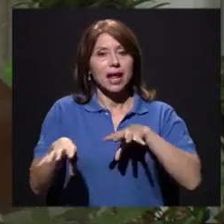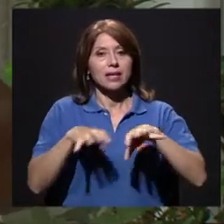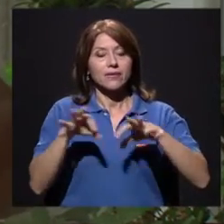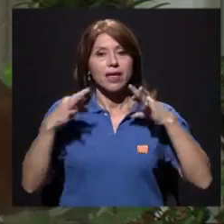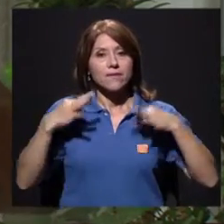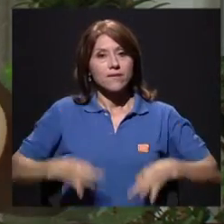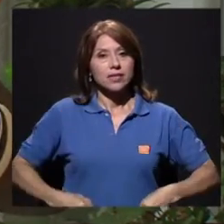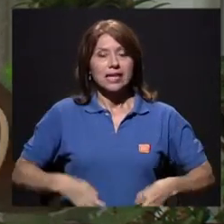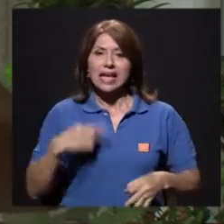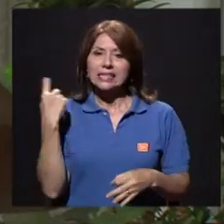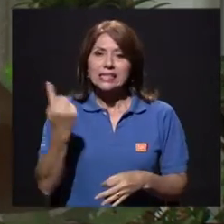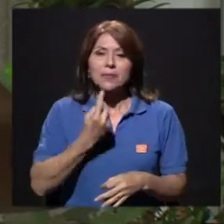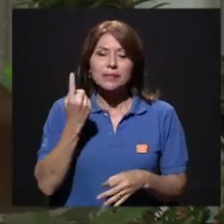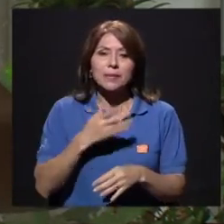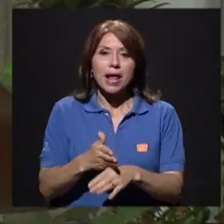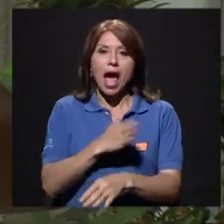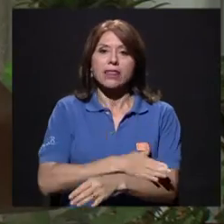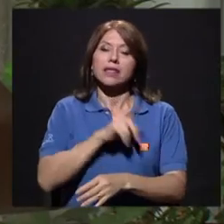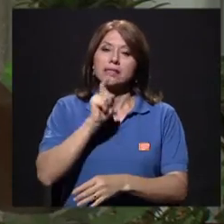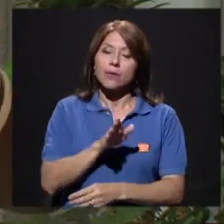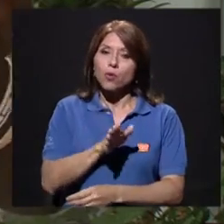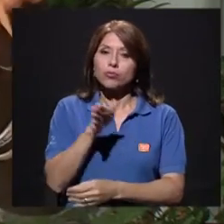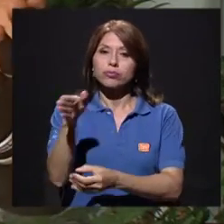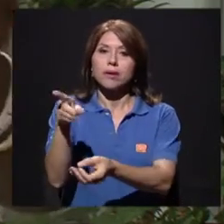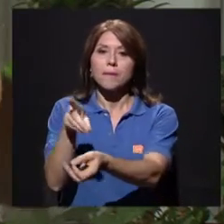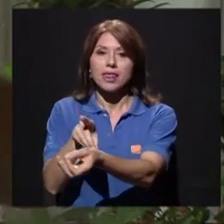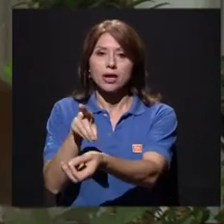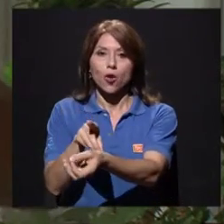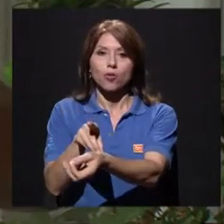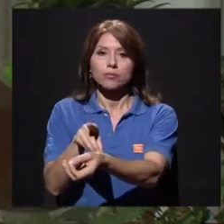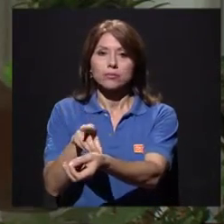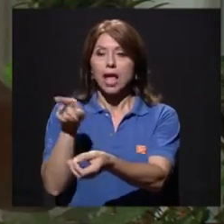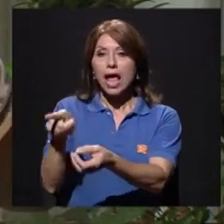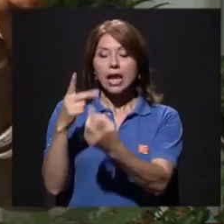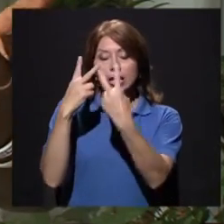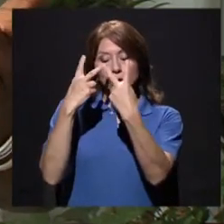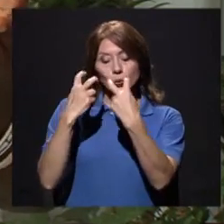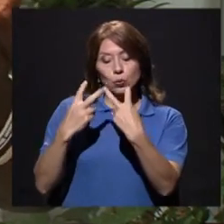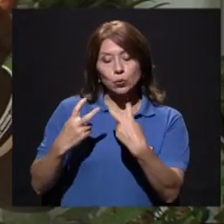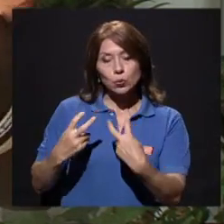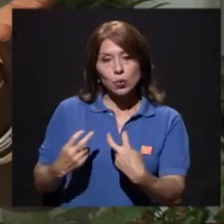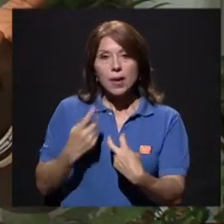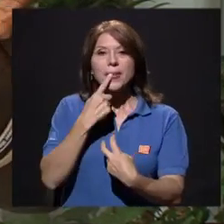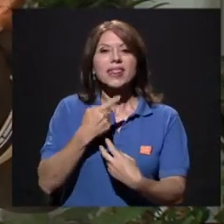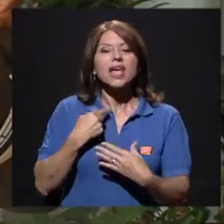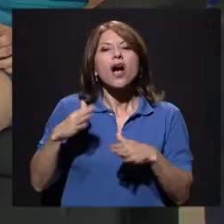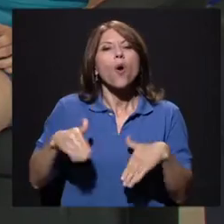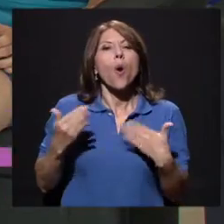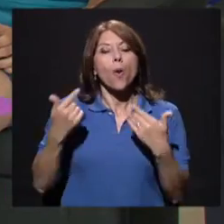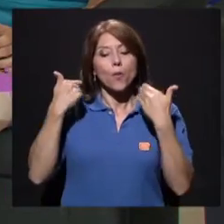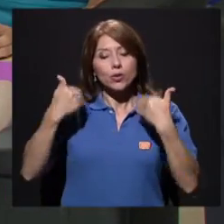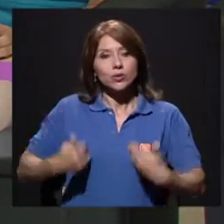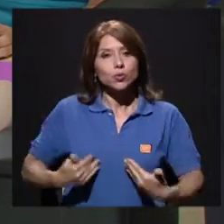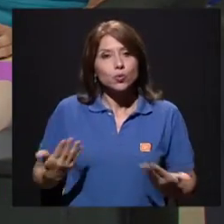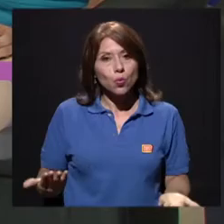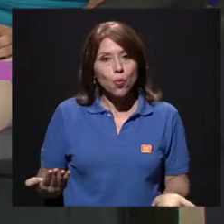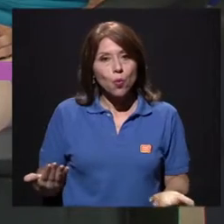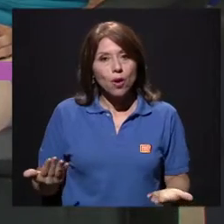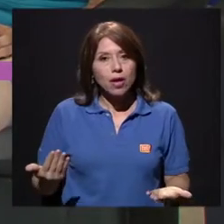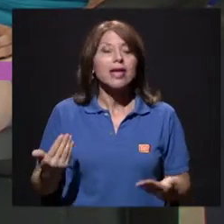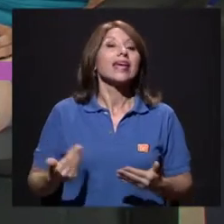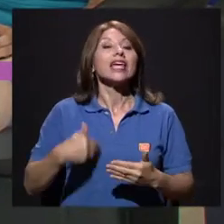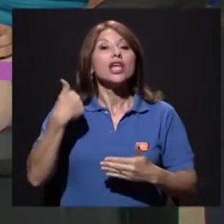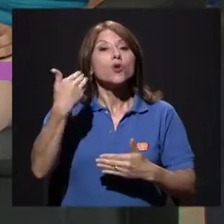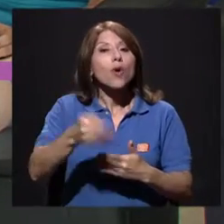física, pues yo tengo que ir al médico para que él me dé un chequeo y que me diga cómo estoy. ¿Verdad? Y